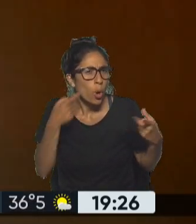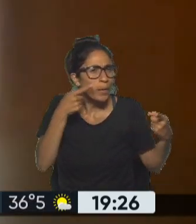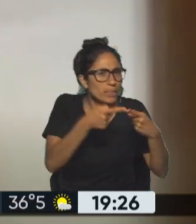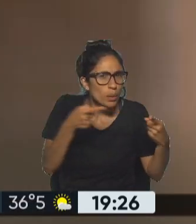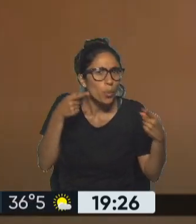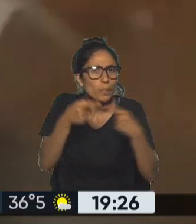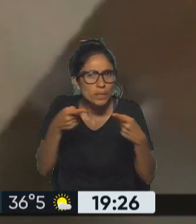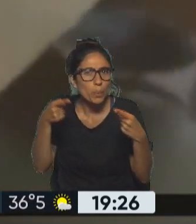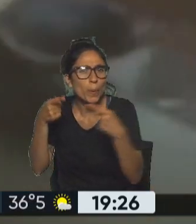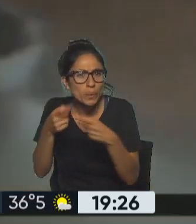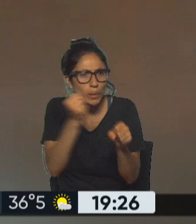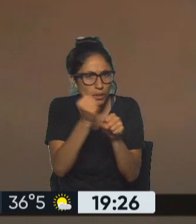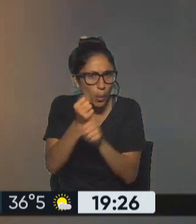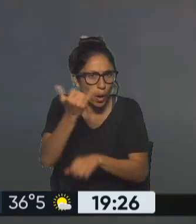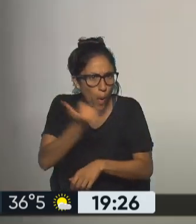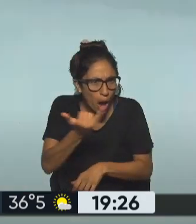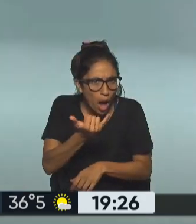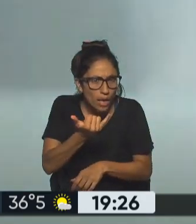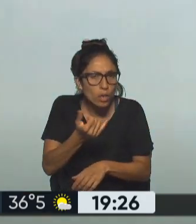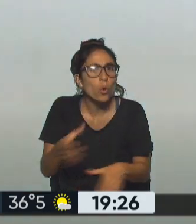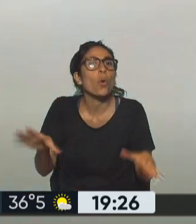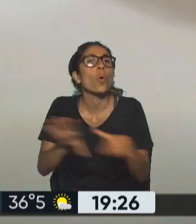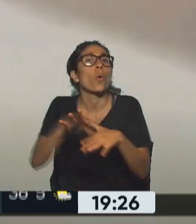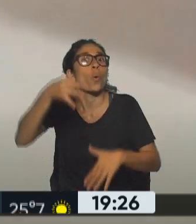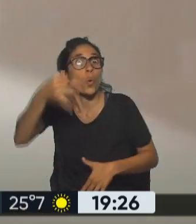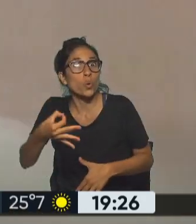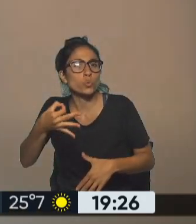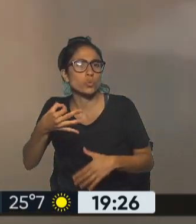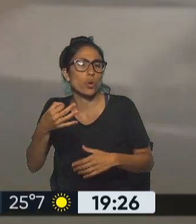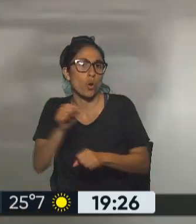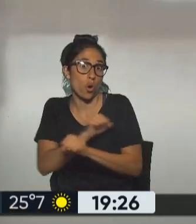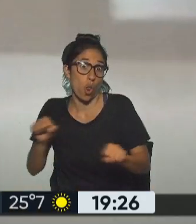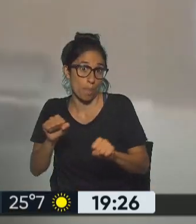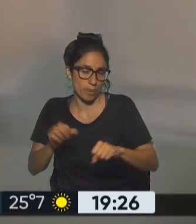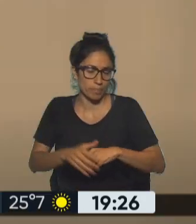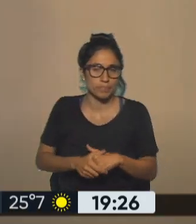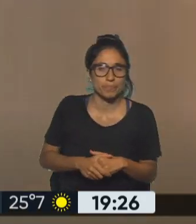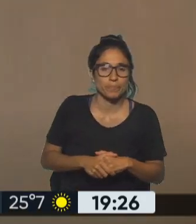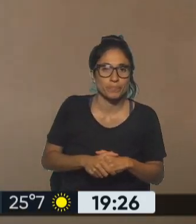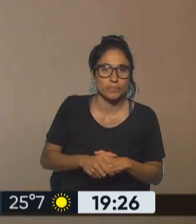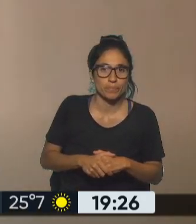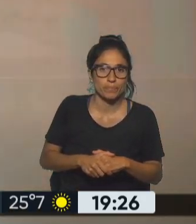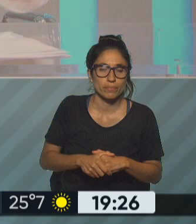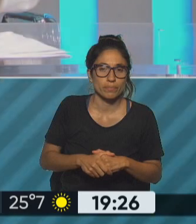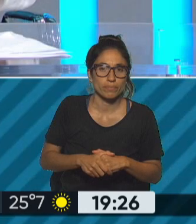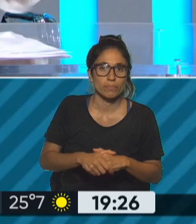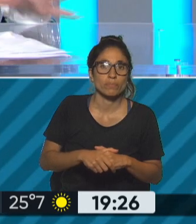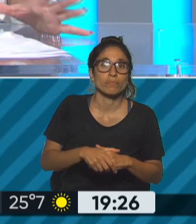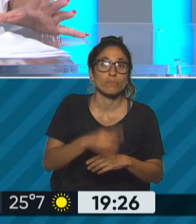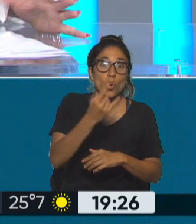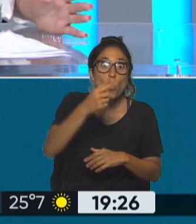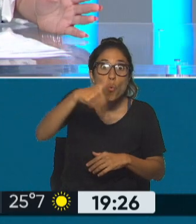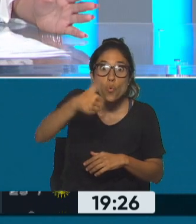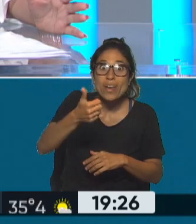de la CELAC directamente muy a lo Donald Trump que también se retiró de varios organismos una UNASUR que decía que quedó